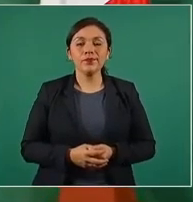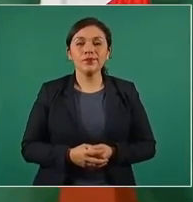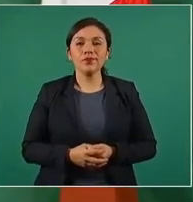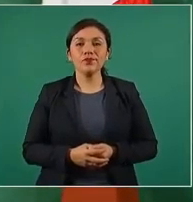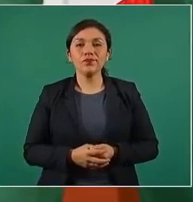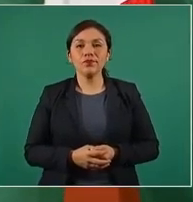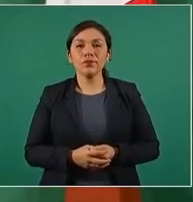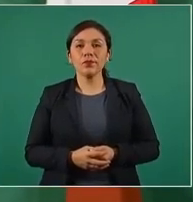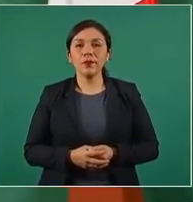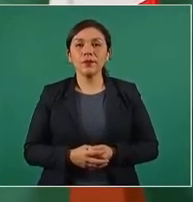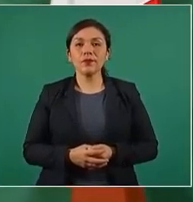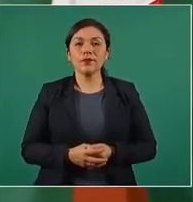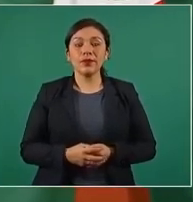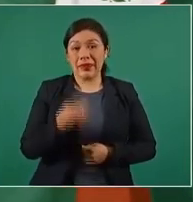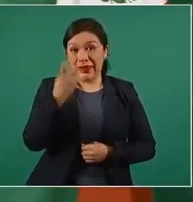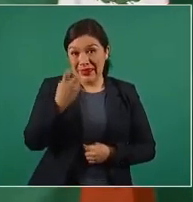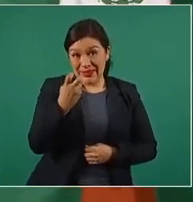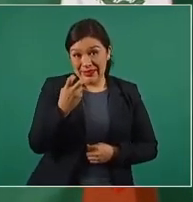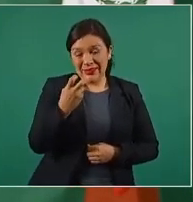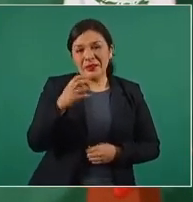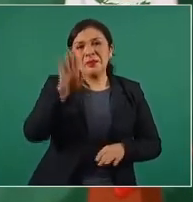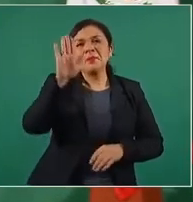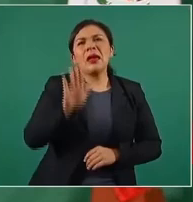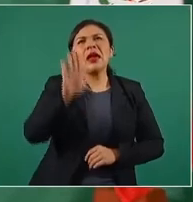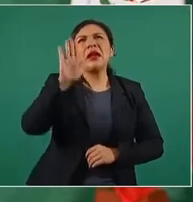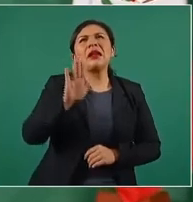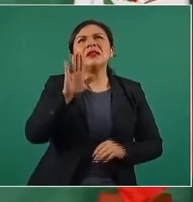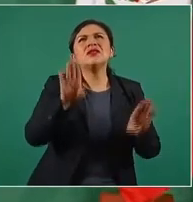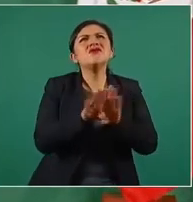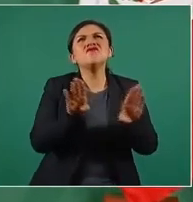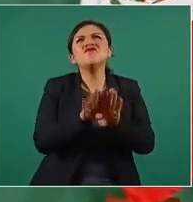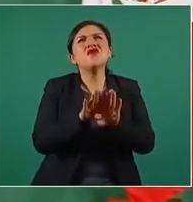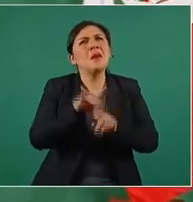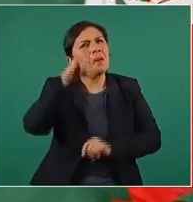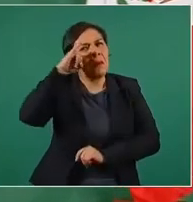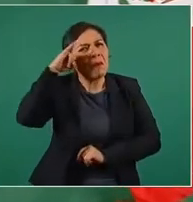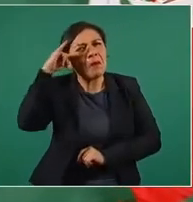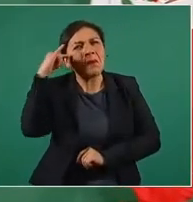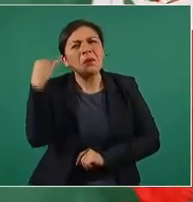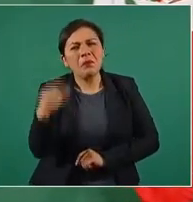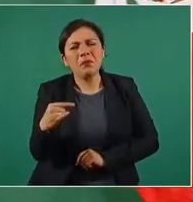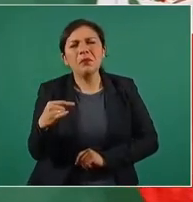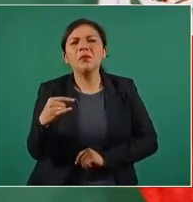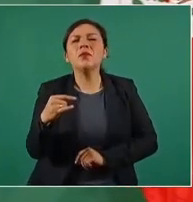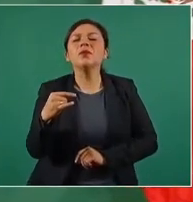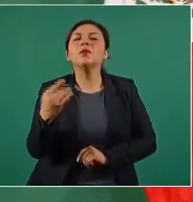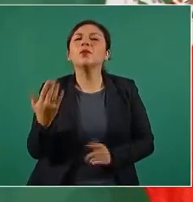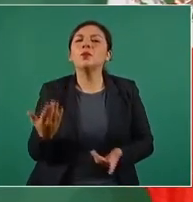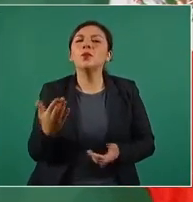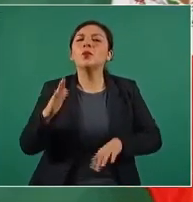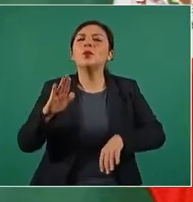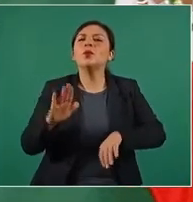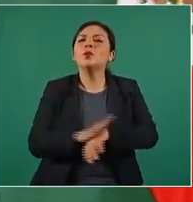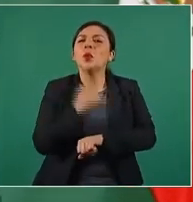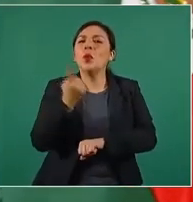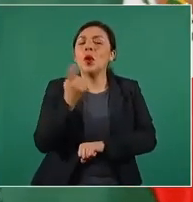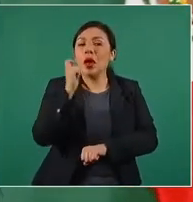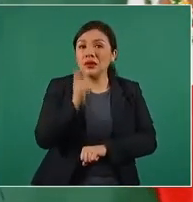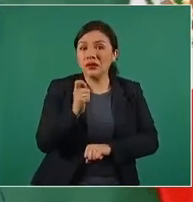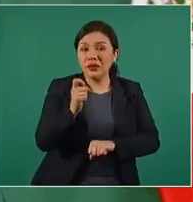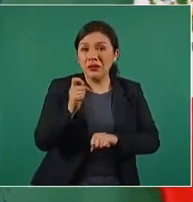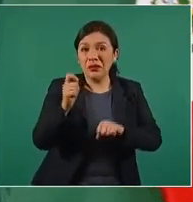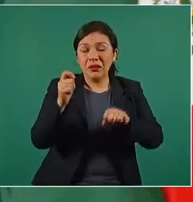ven porque no son cuestiones